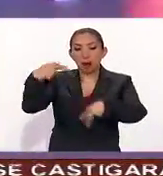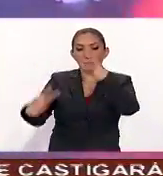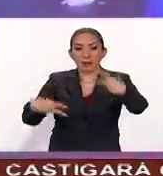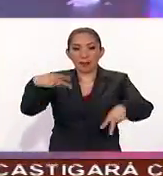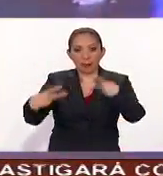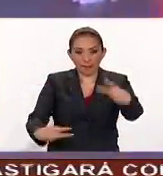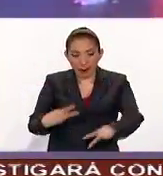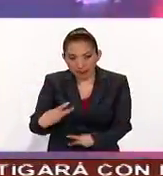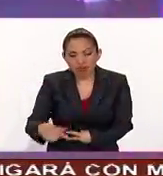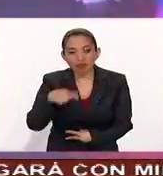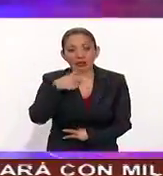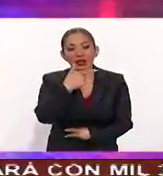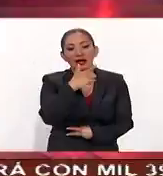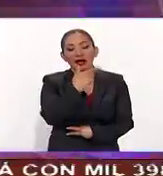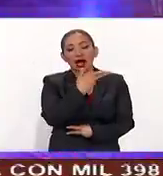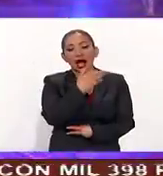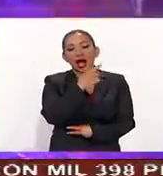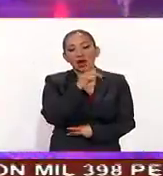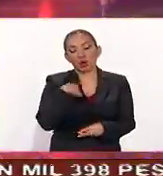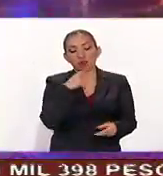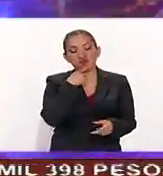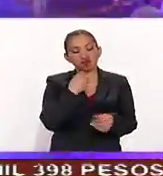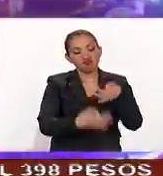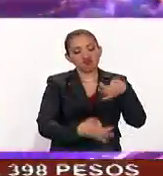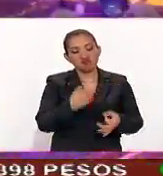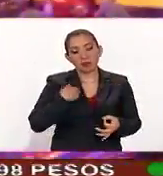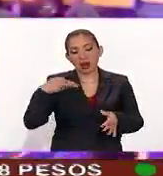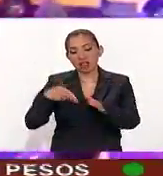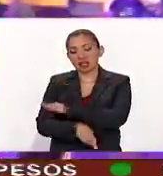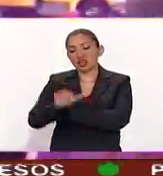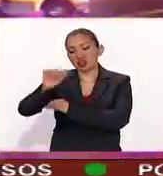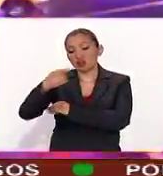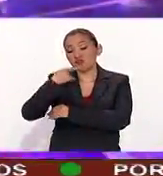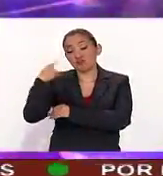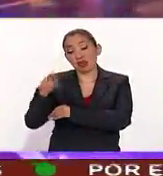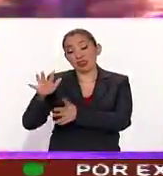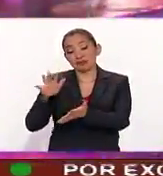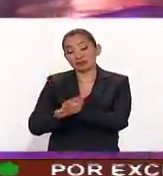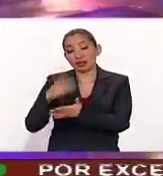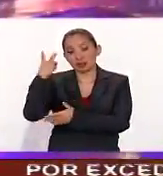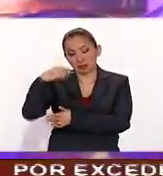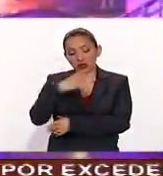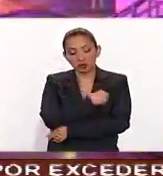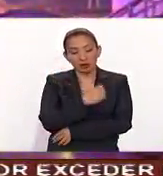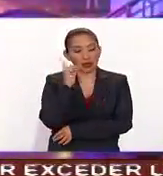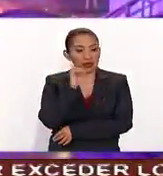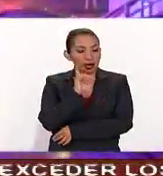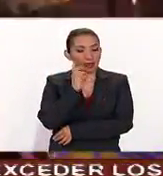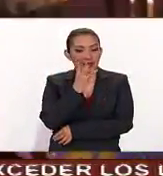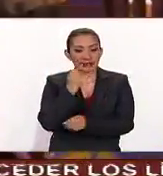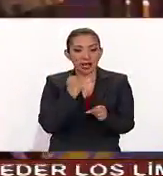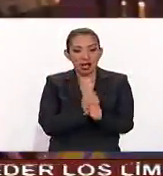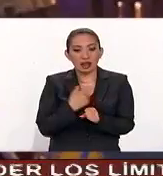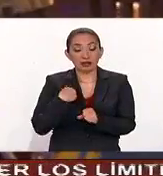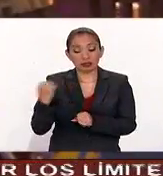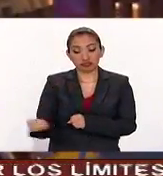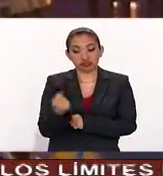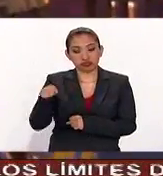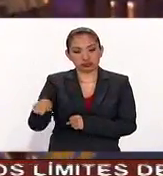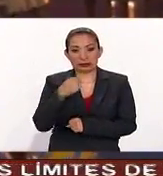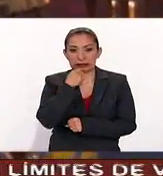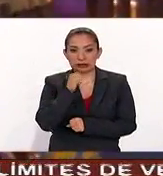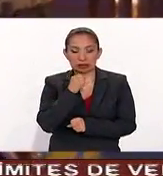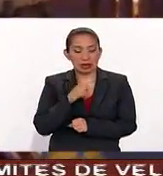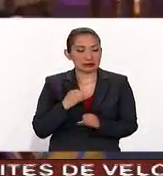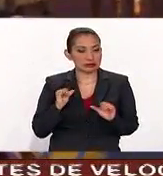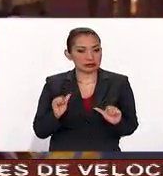la acera. Holloway fue procesada por asesinato y otros cargos, ya que viajaba con su hija de tres años, la cual afortunadamente